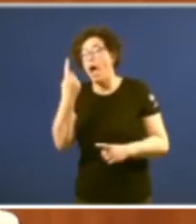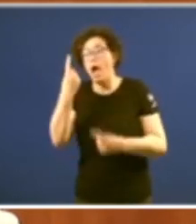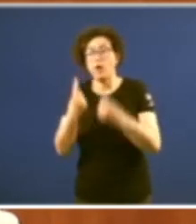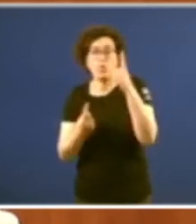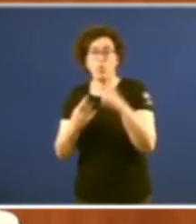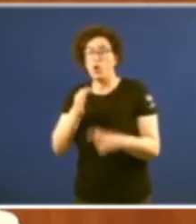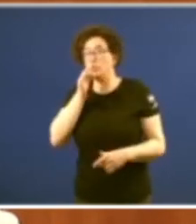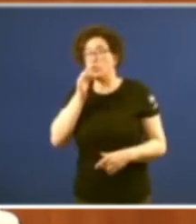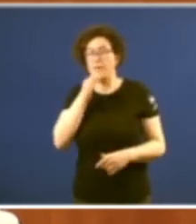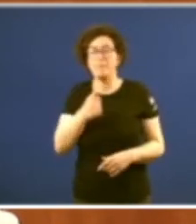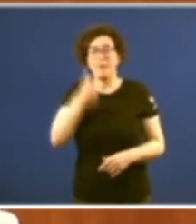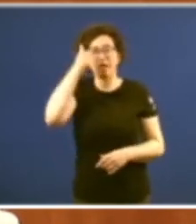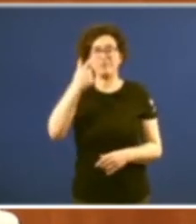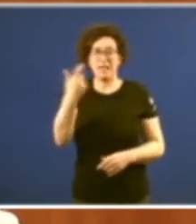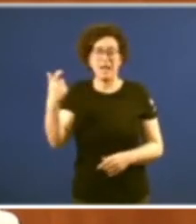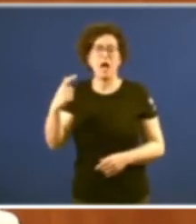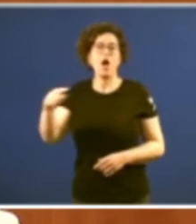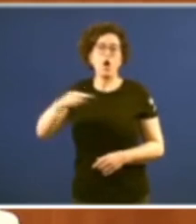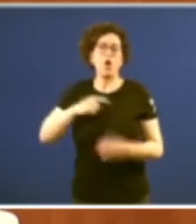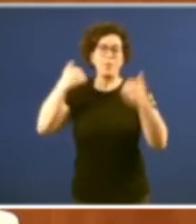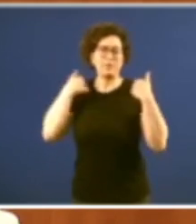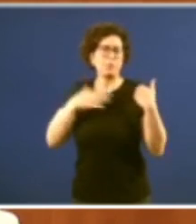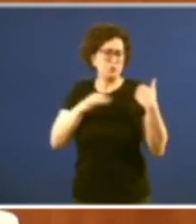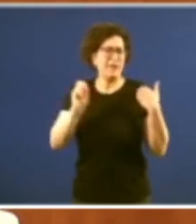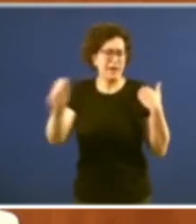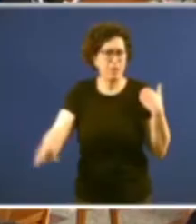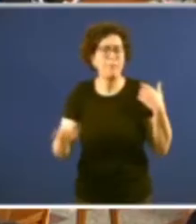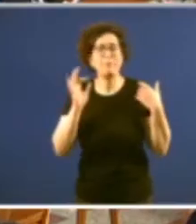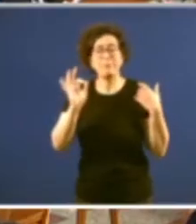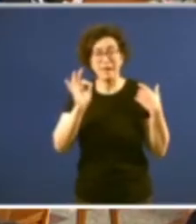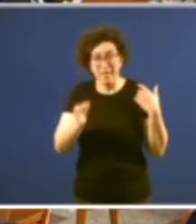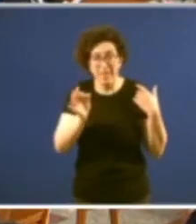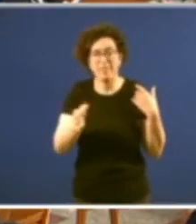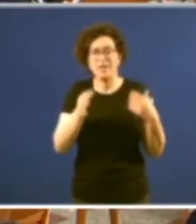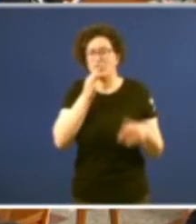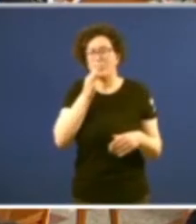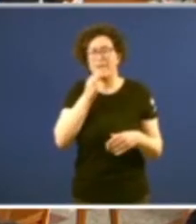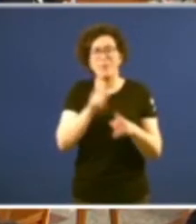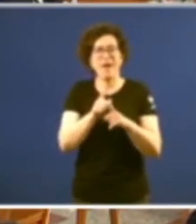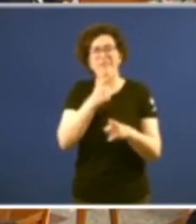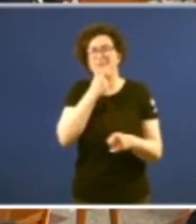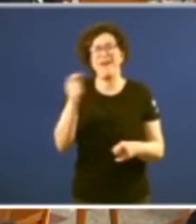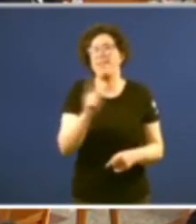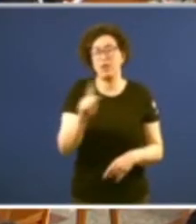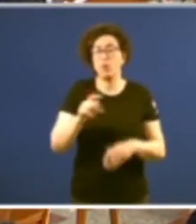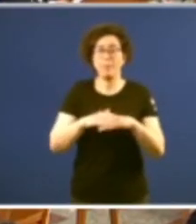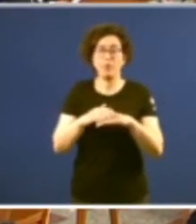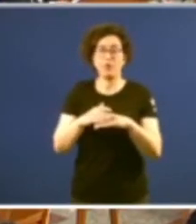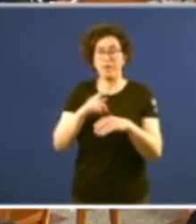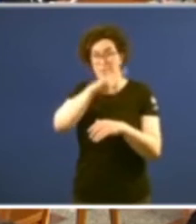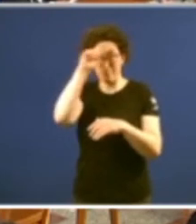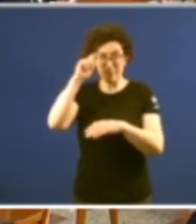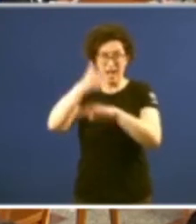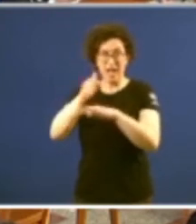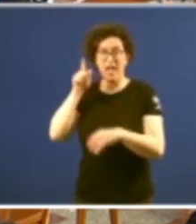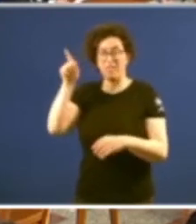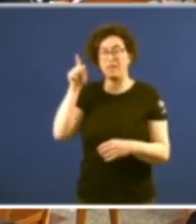nos faltan competencias é probable que teña razón pero tamén en verdade que non o temos fácil xa que parece que en Madrid des